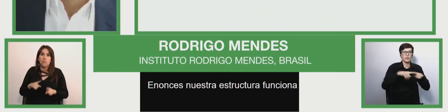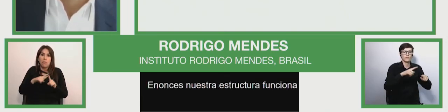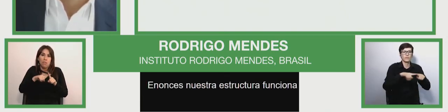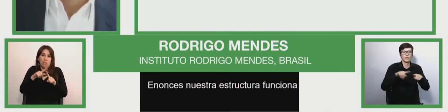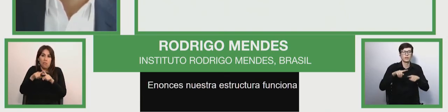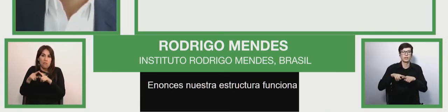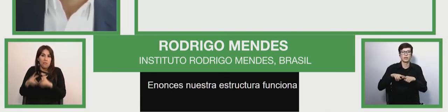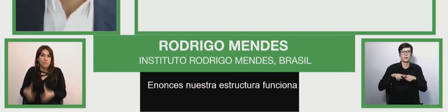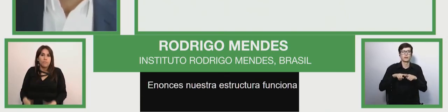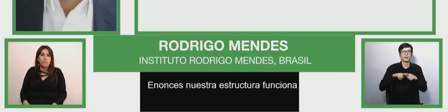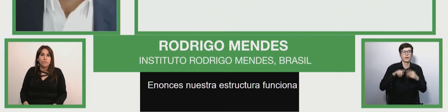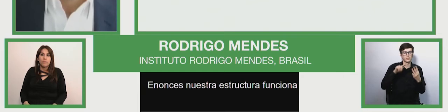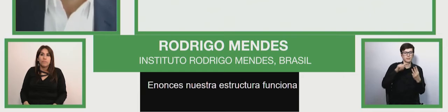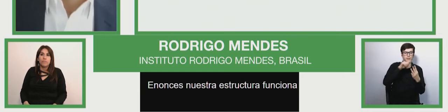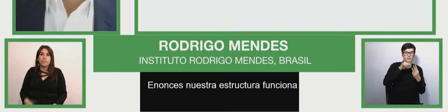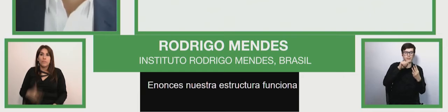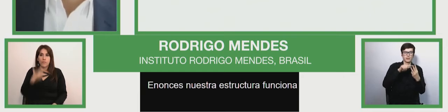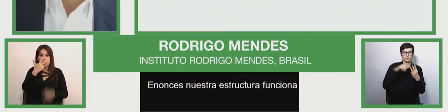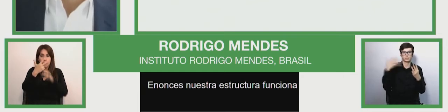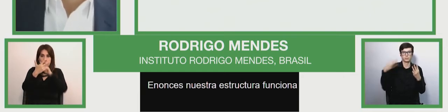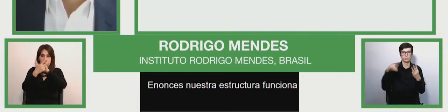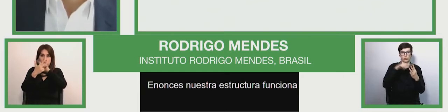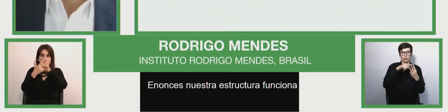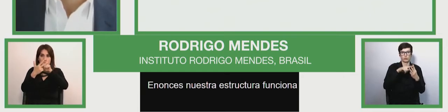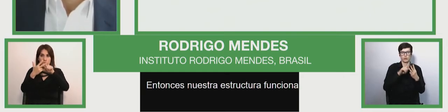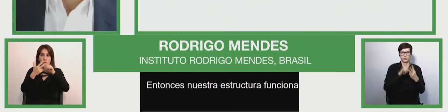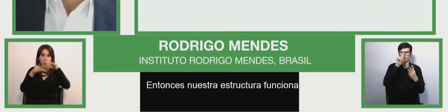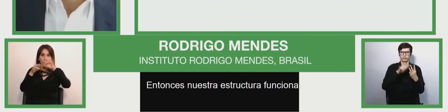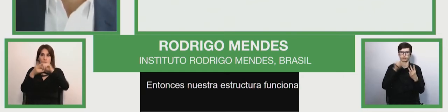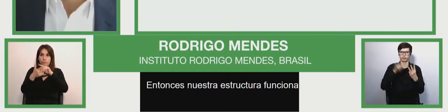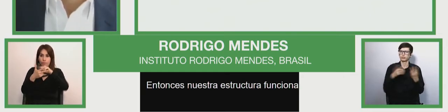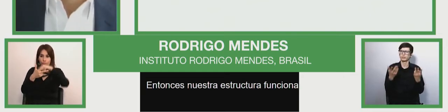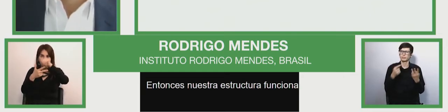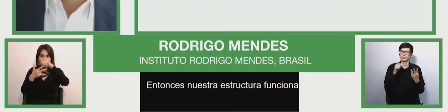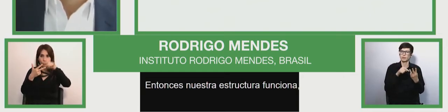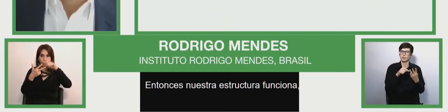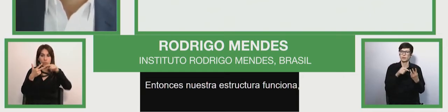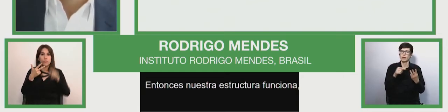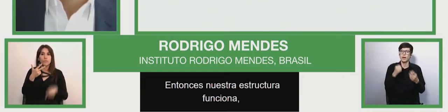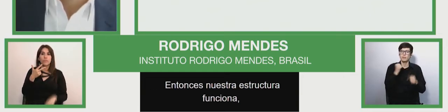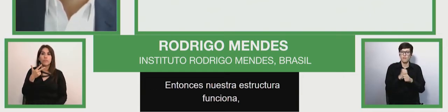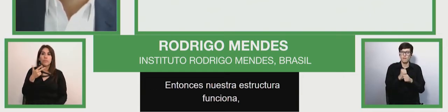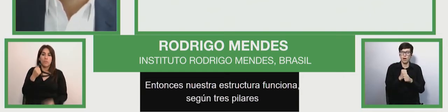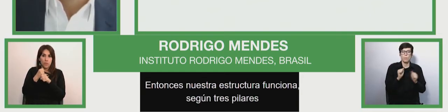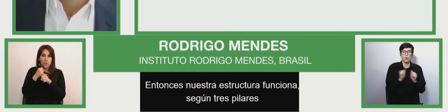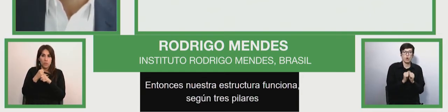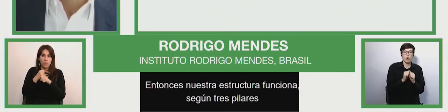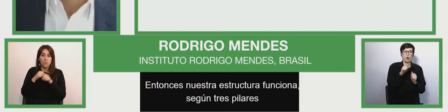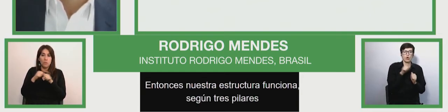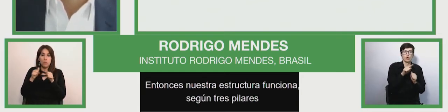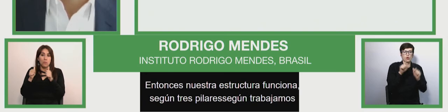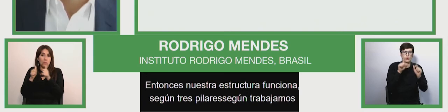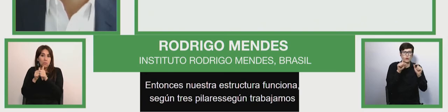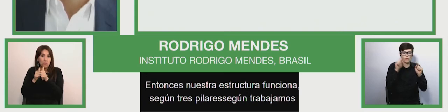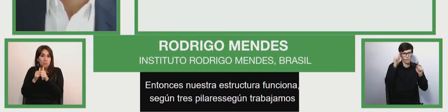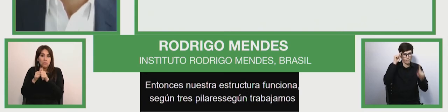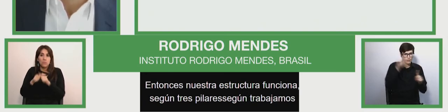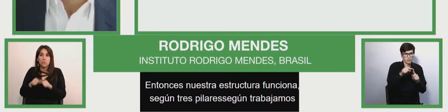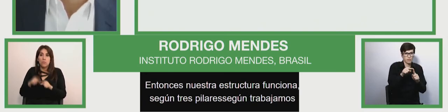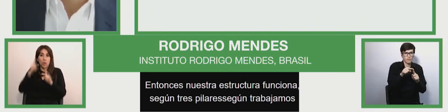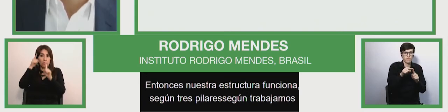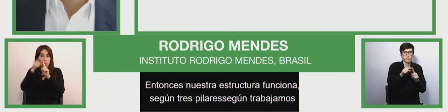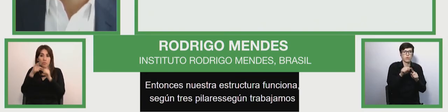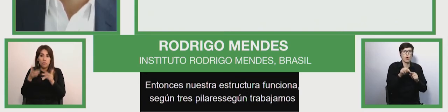tres pilares con trabajamos con reducir producir